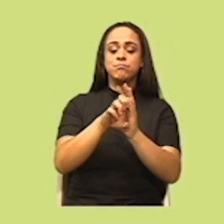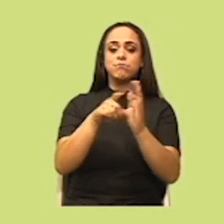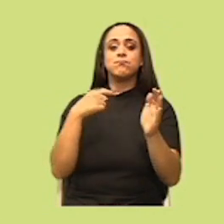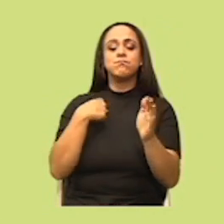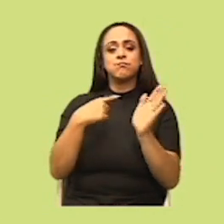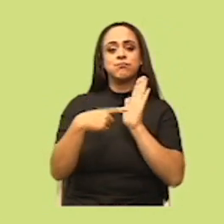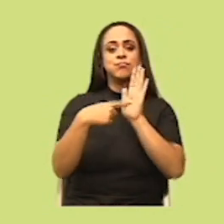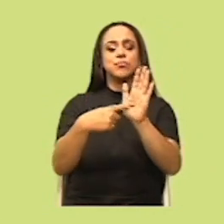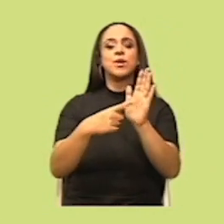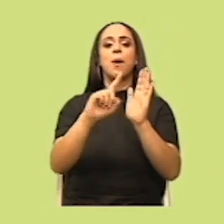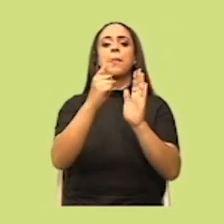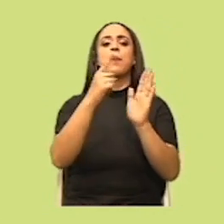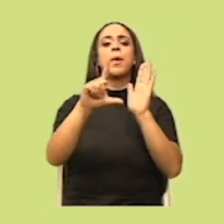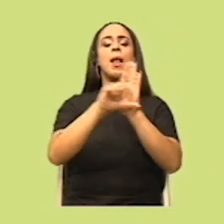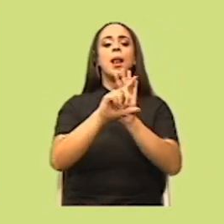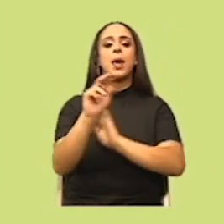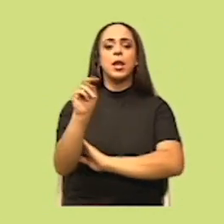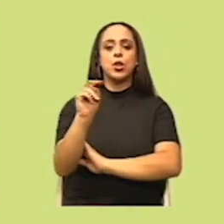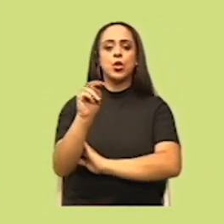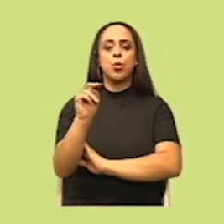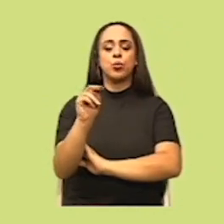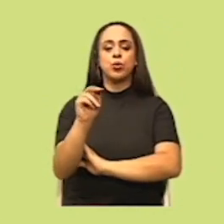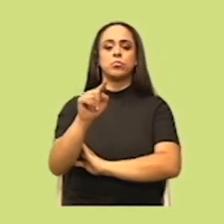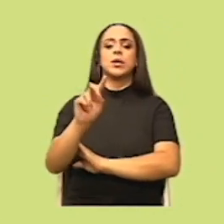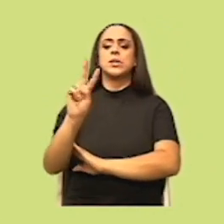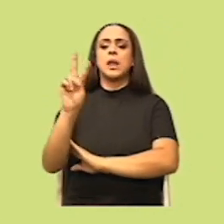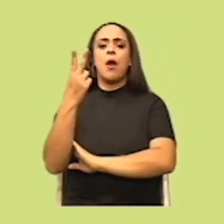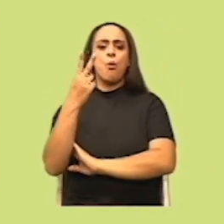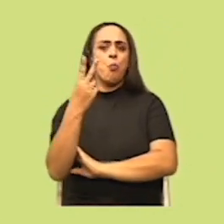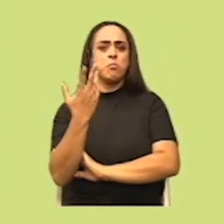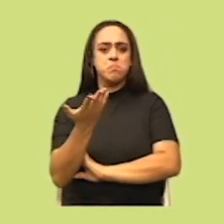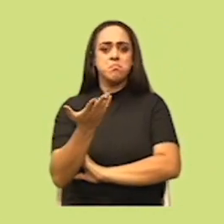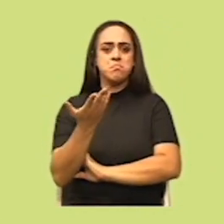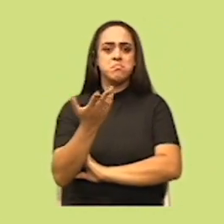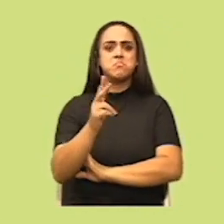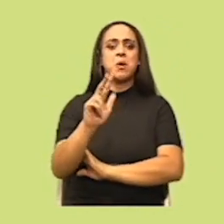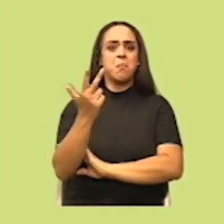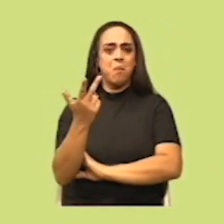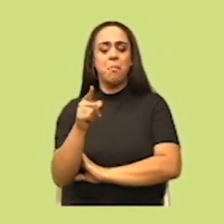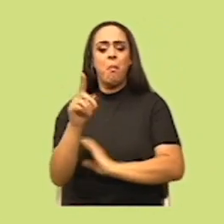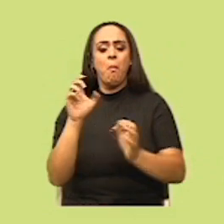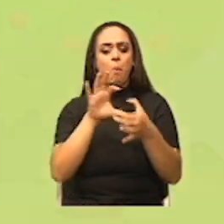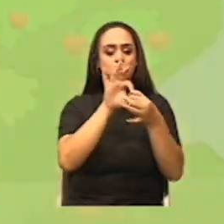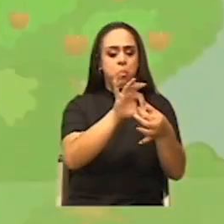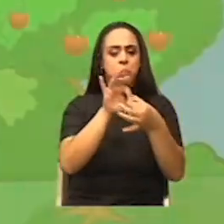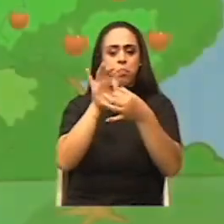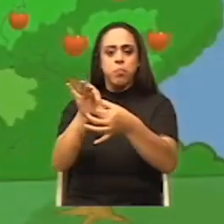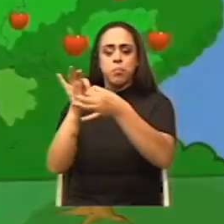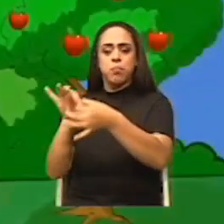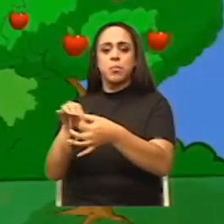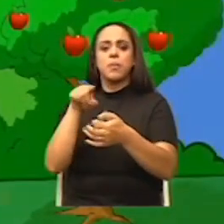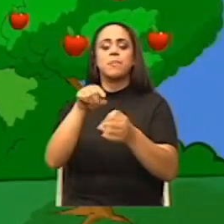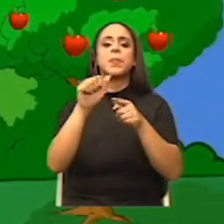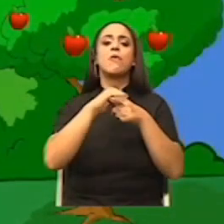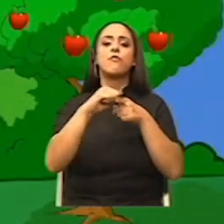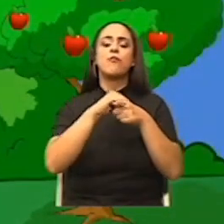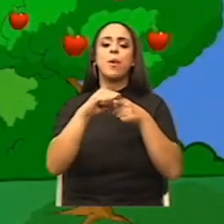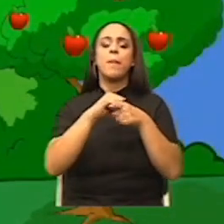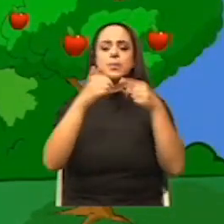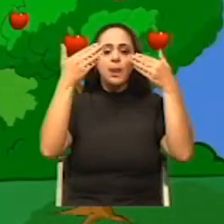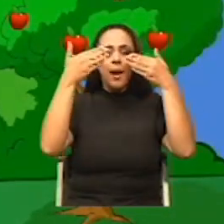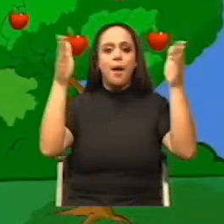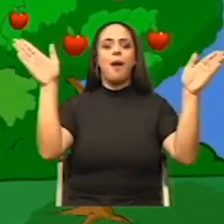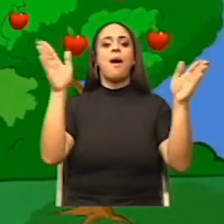primera ley de Newton o en este otro ejemplo se representa la segunda. Así es como también logramos repasar y ampliar los